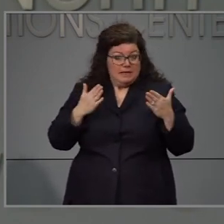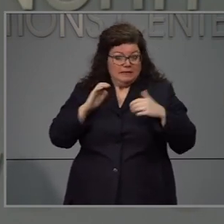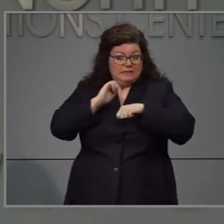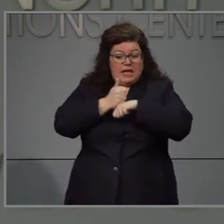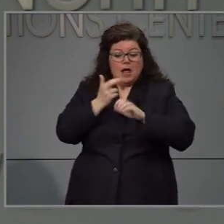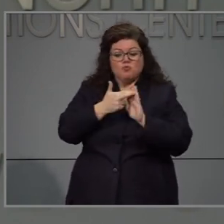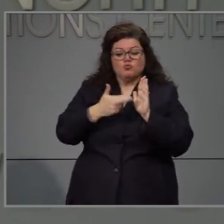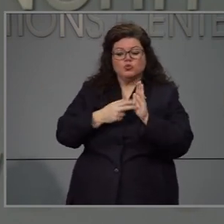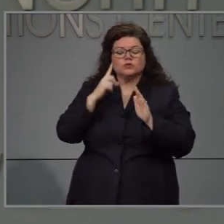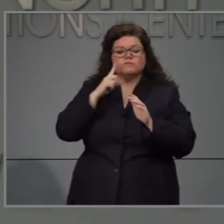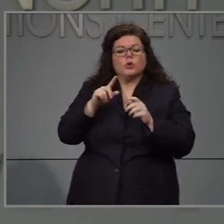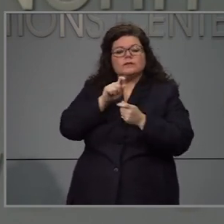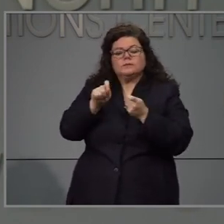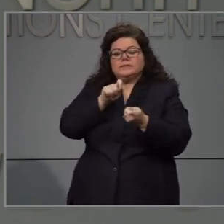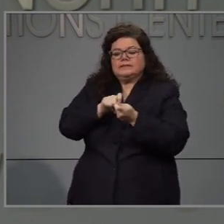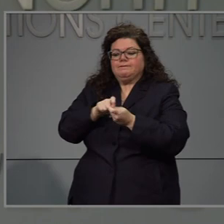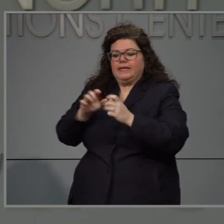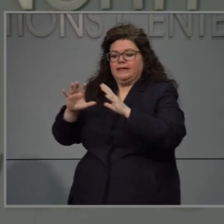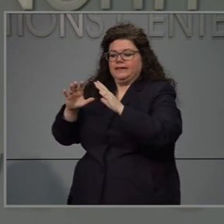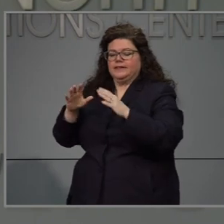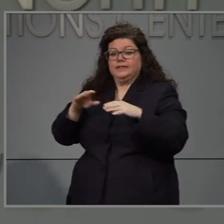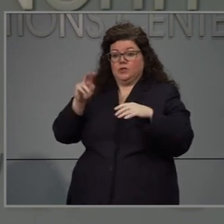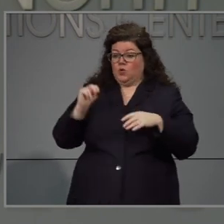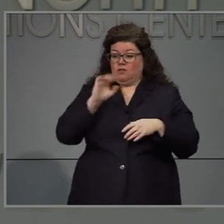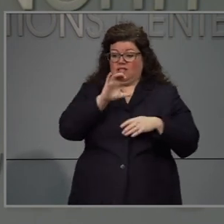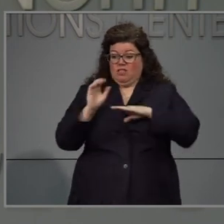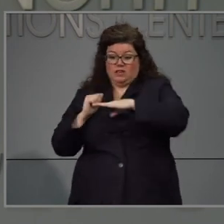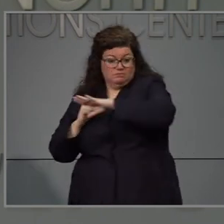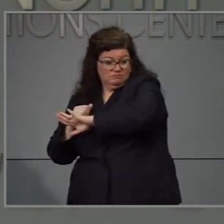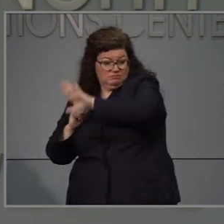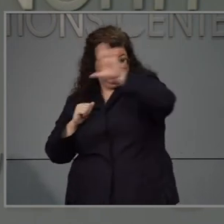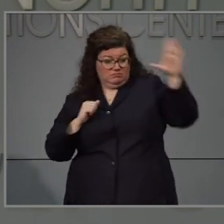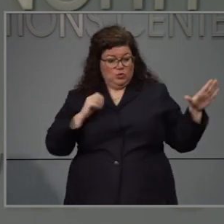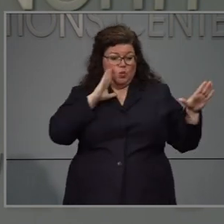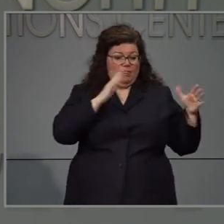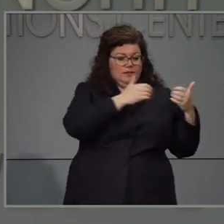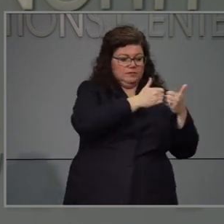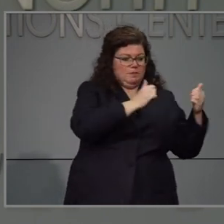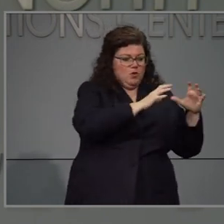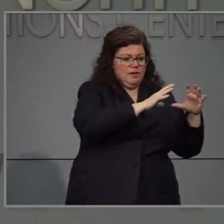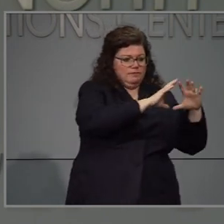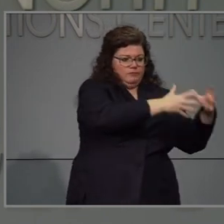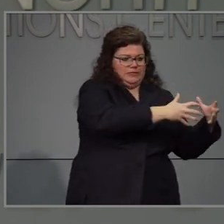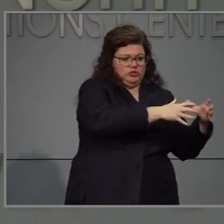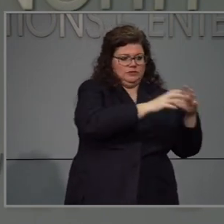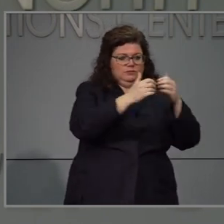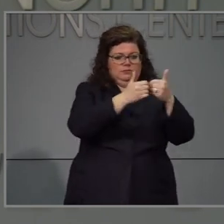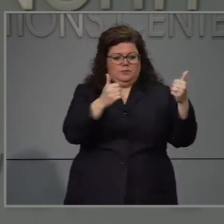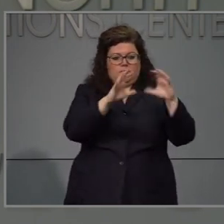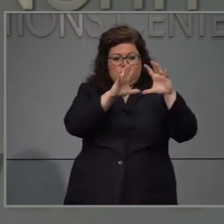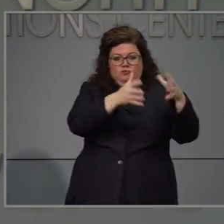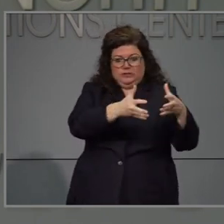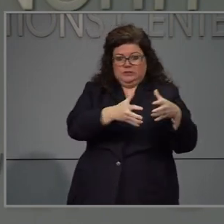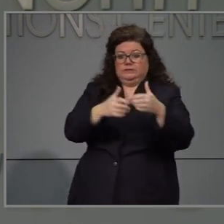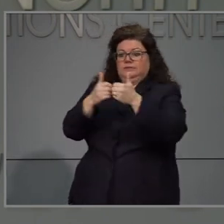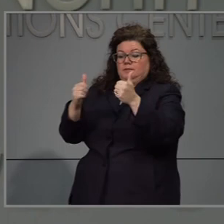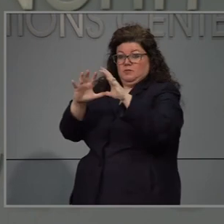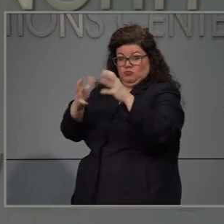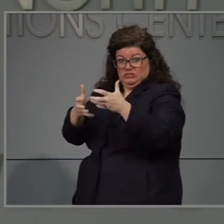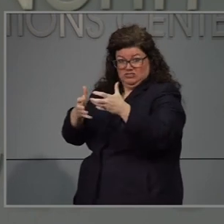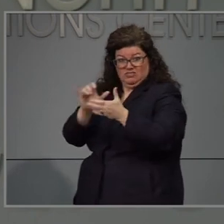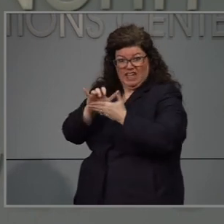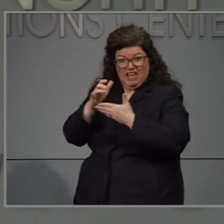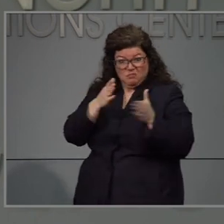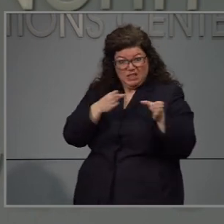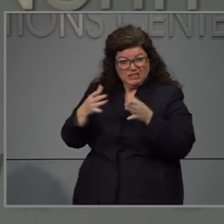mejor iban a tomar un enfoque regional para esto. Usted cree que van a hacer esto en algún momento respuesta. Nosotros